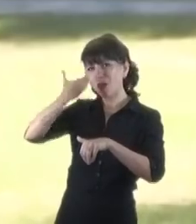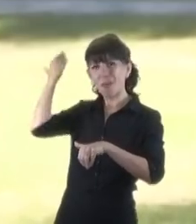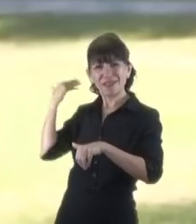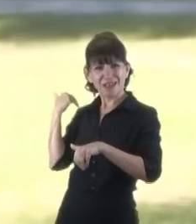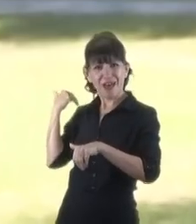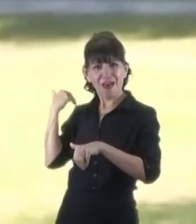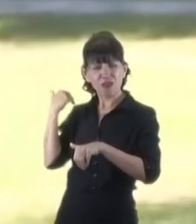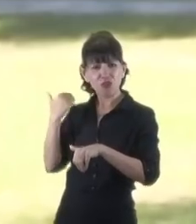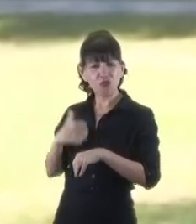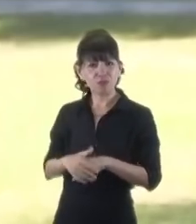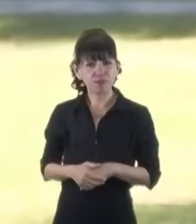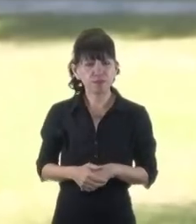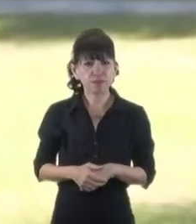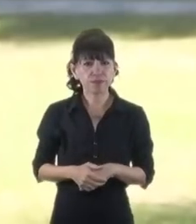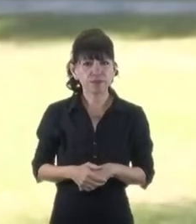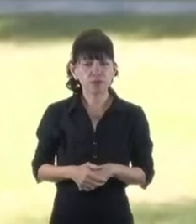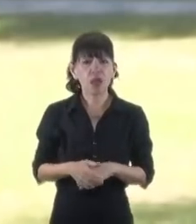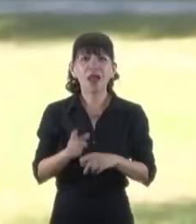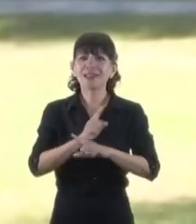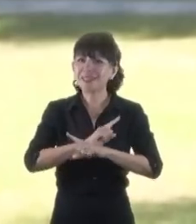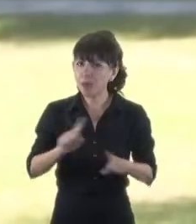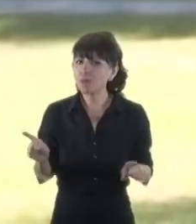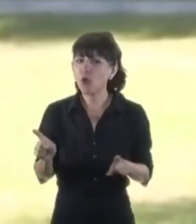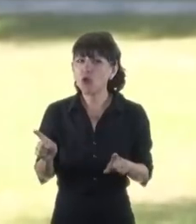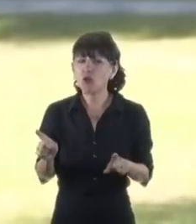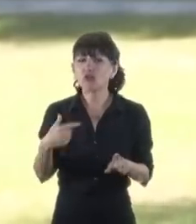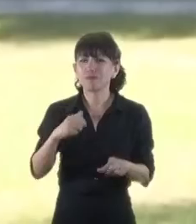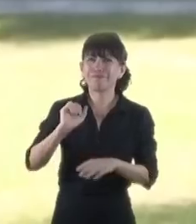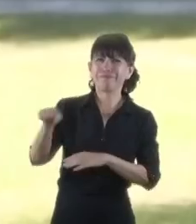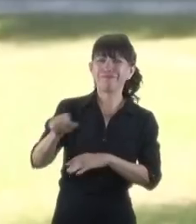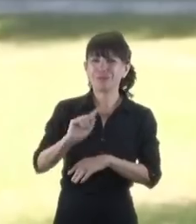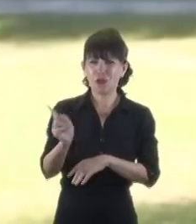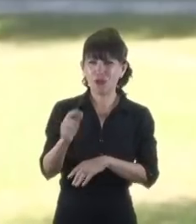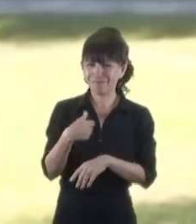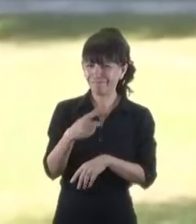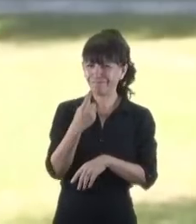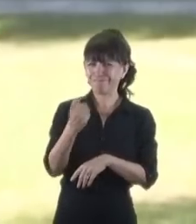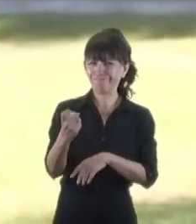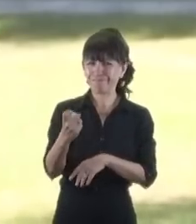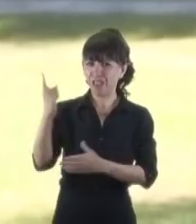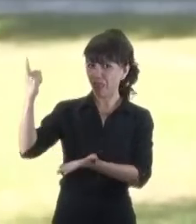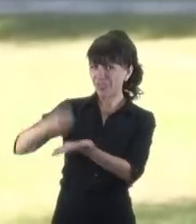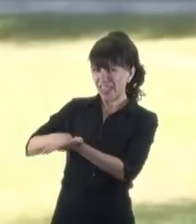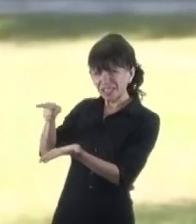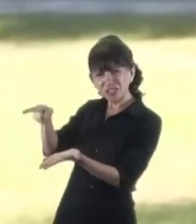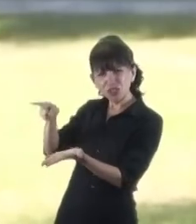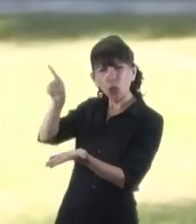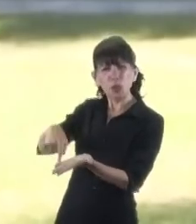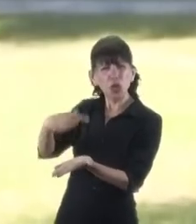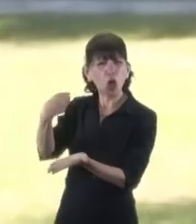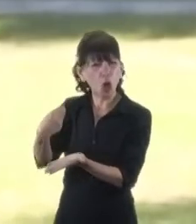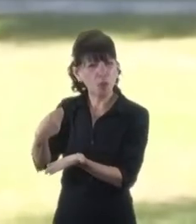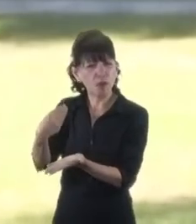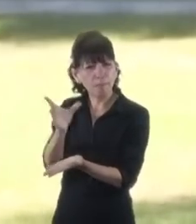Tampoco puedo dejar de observar que el fallo deviene inmediatamente después